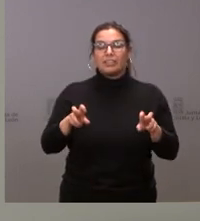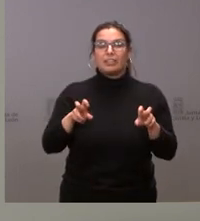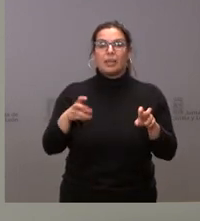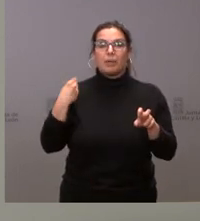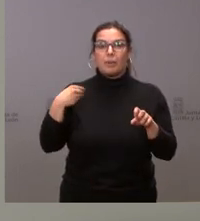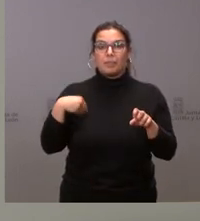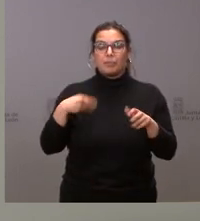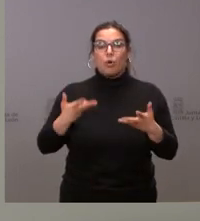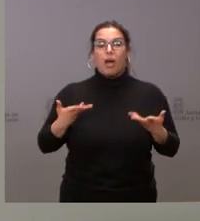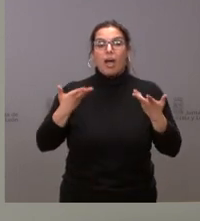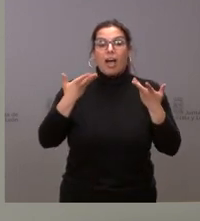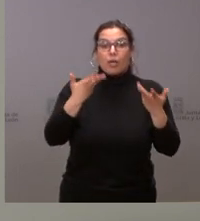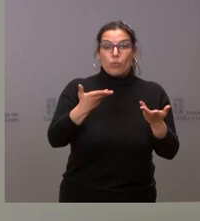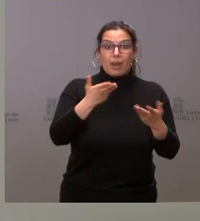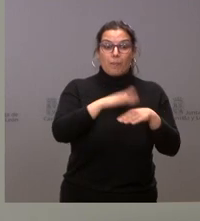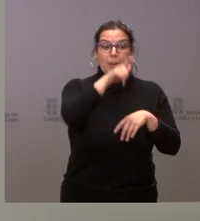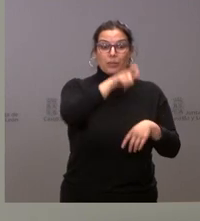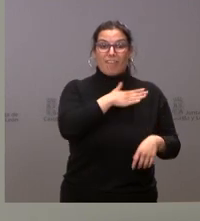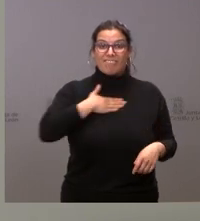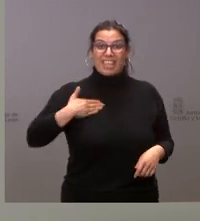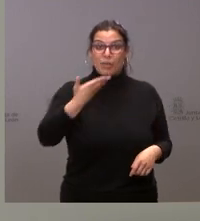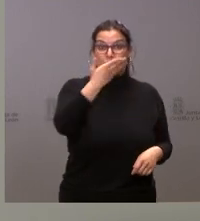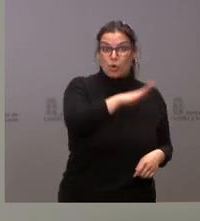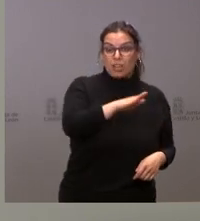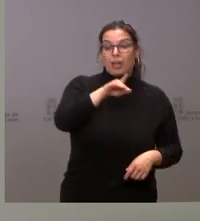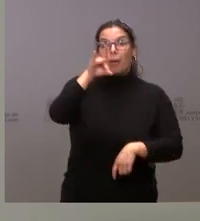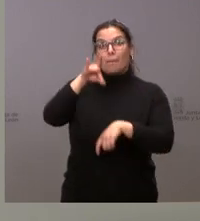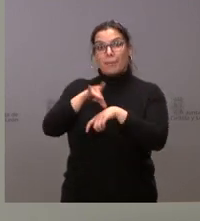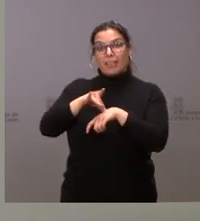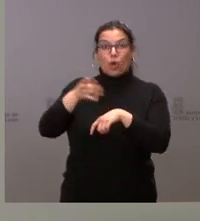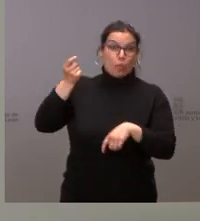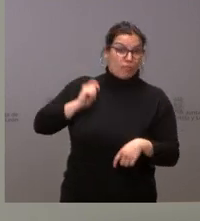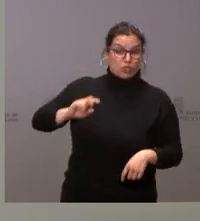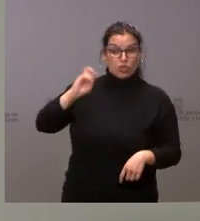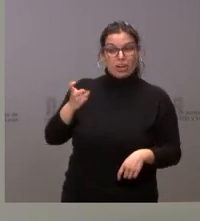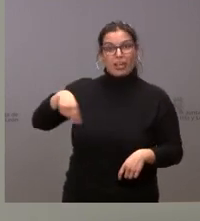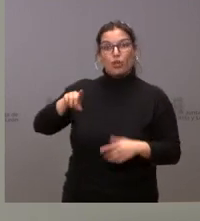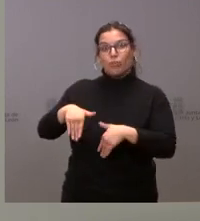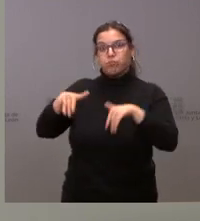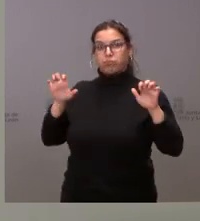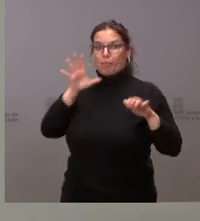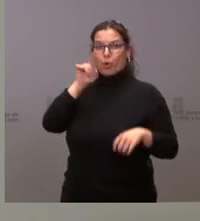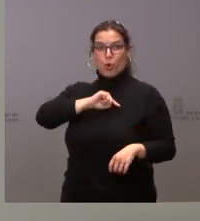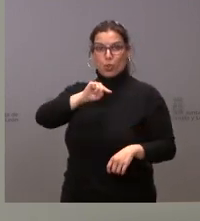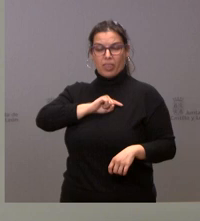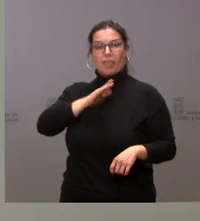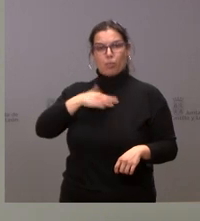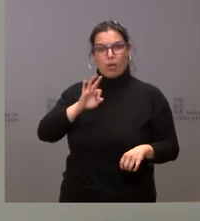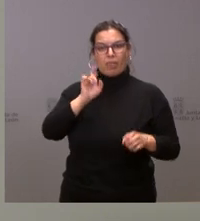de la ayuda a morir. En este caso, saben ustedes que la normativa en relación con la eutanasia